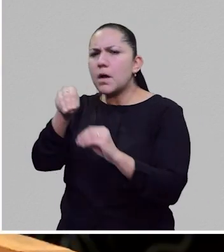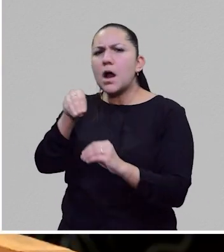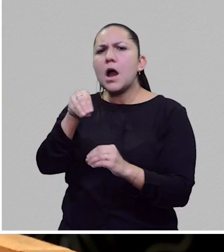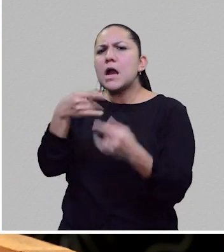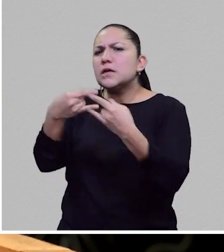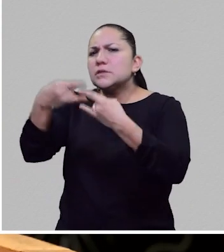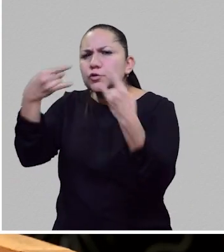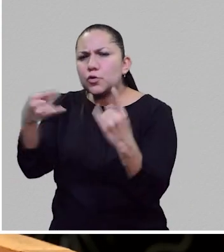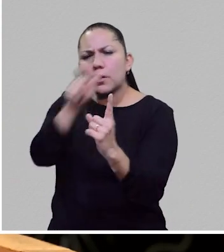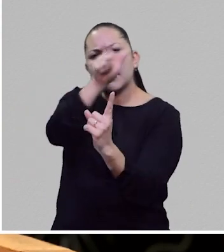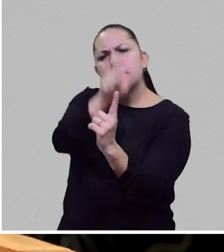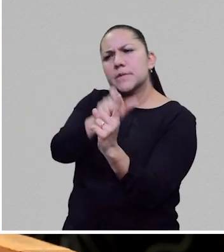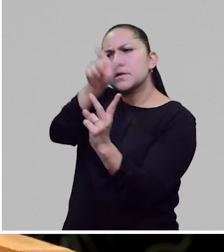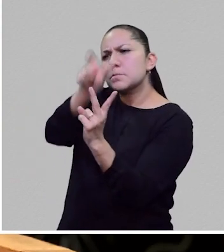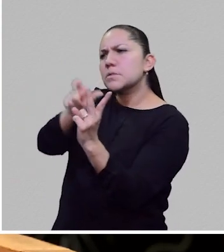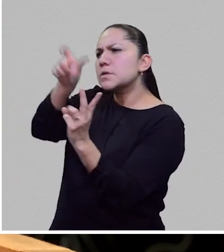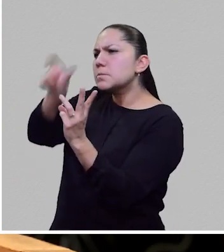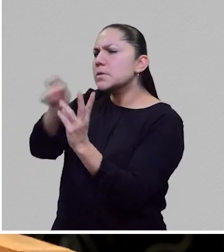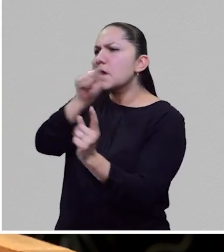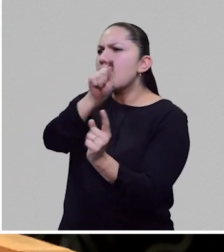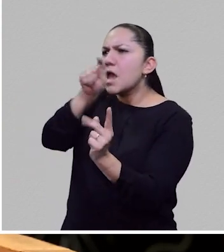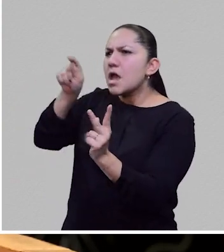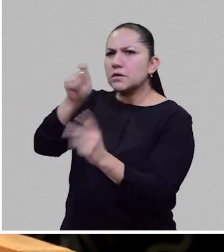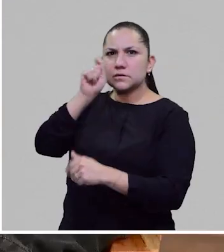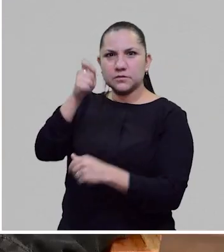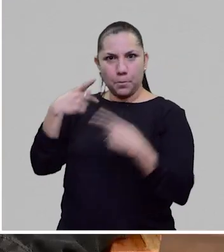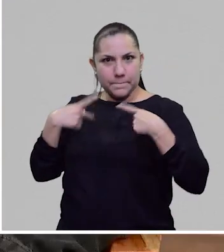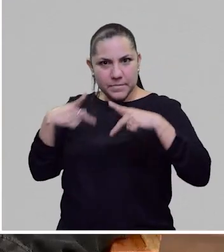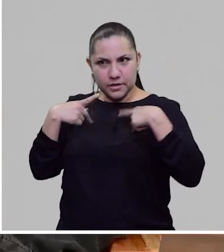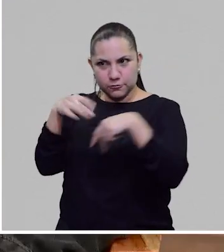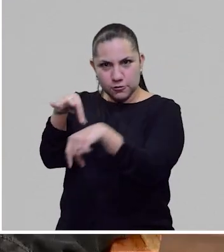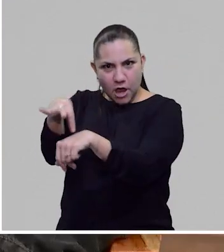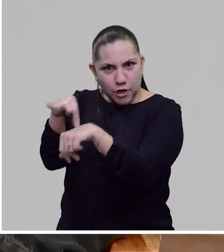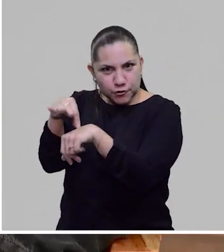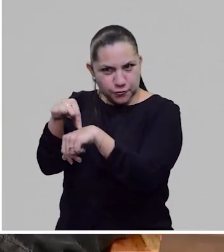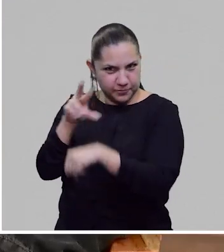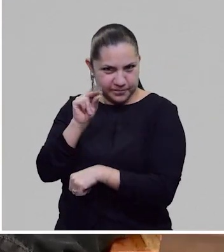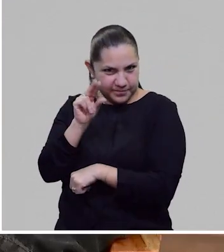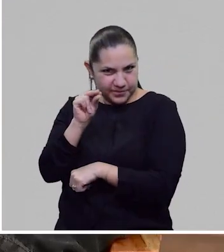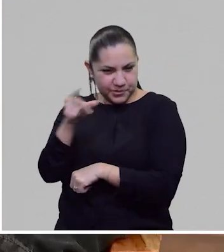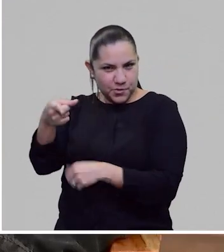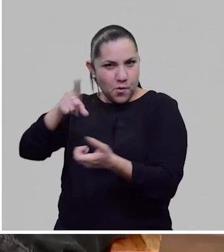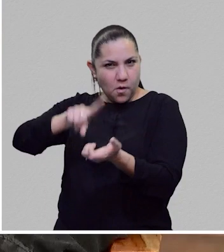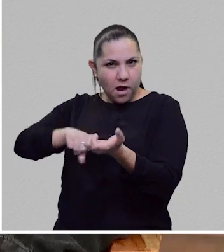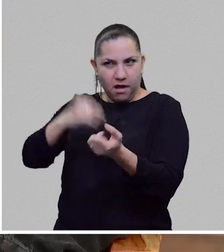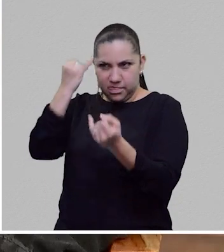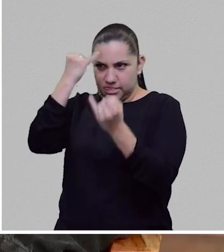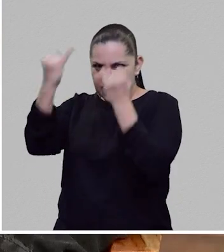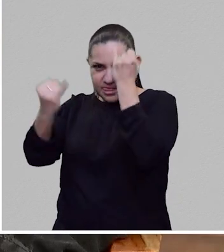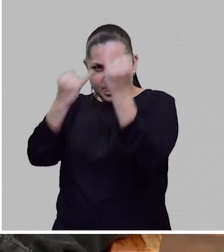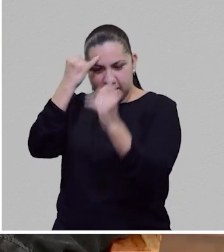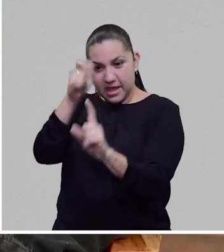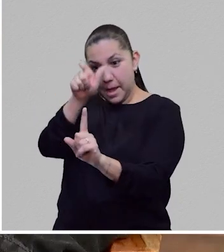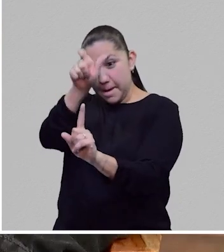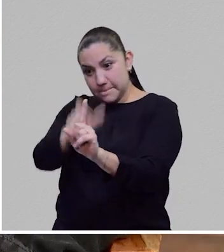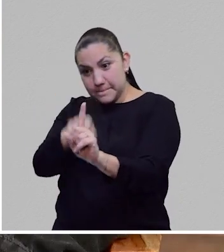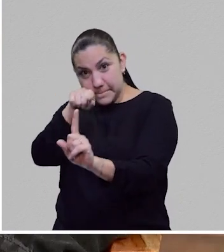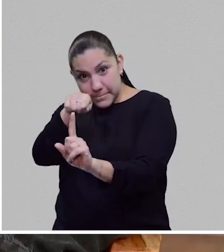artificiales que nos tienen fascinados porque el robot es,